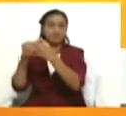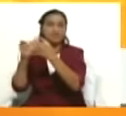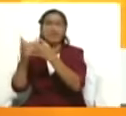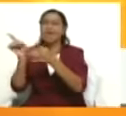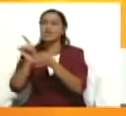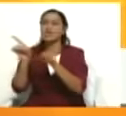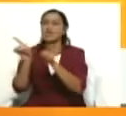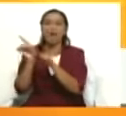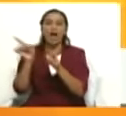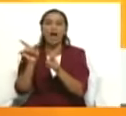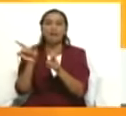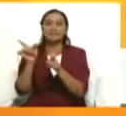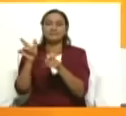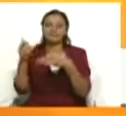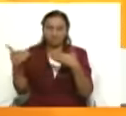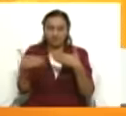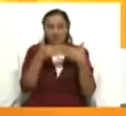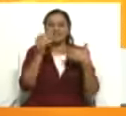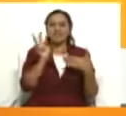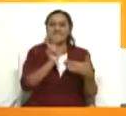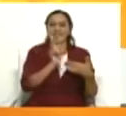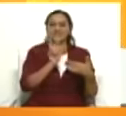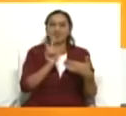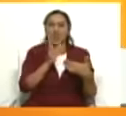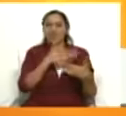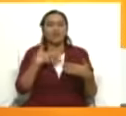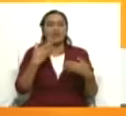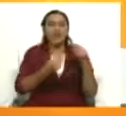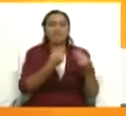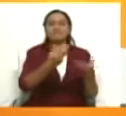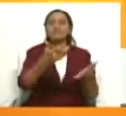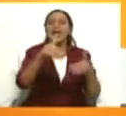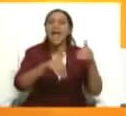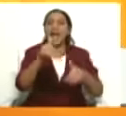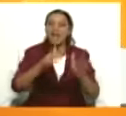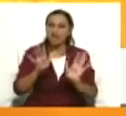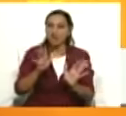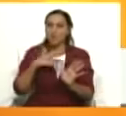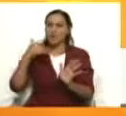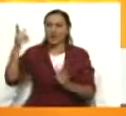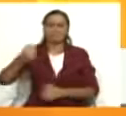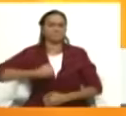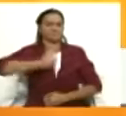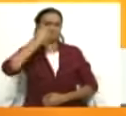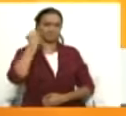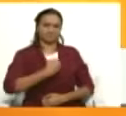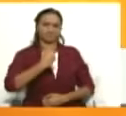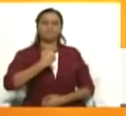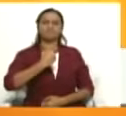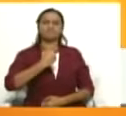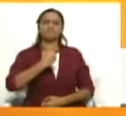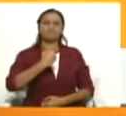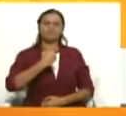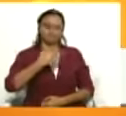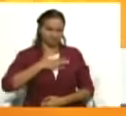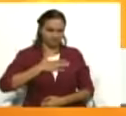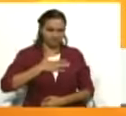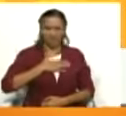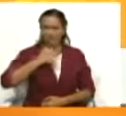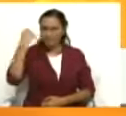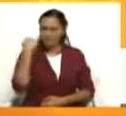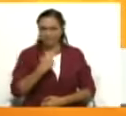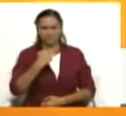democracia, para impedir el ejercicio de la soberanía, porque han impuesto, han impuesto por la vía de la fuerza y de la fuerza